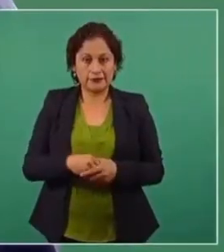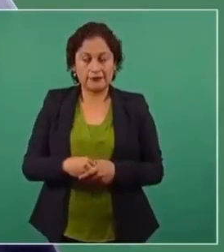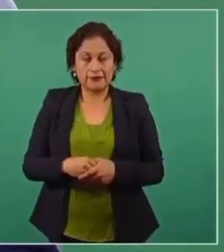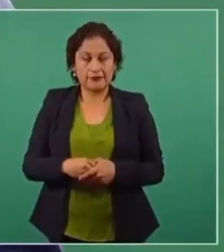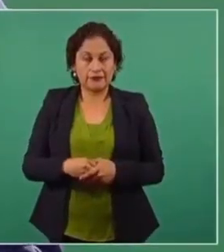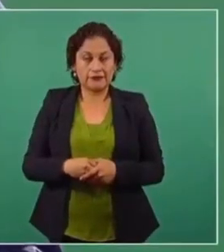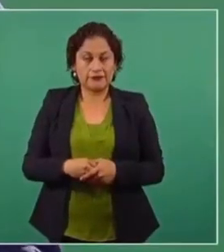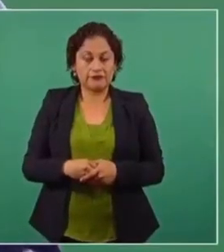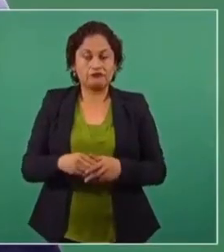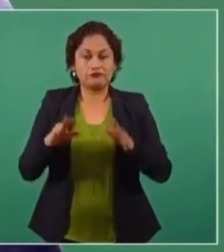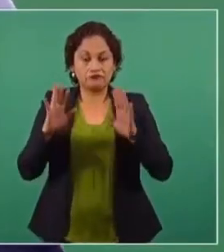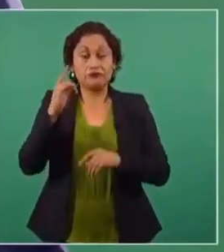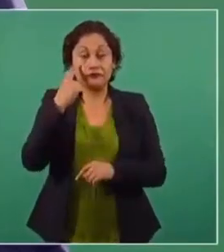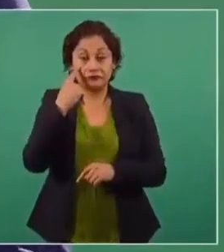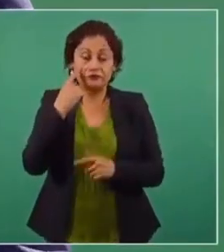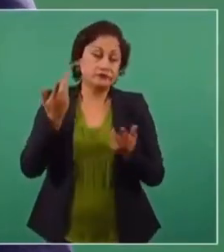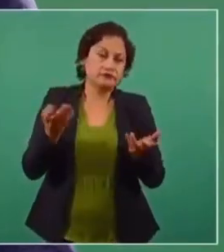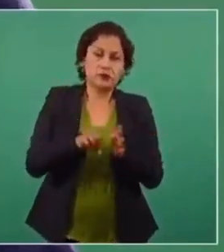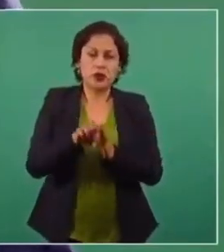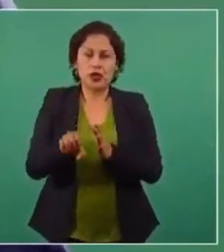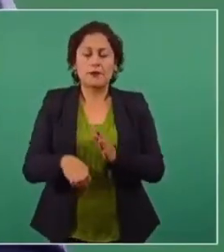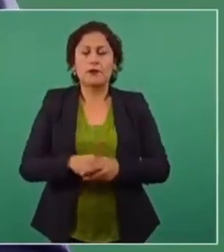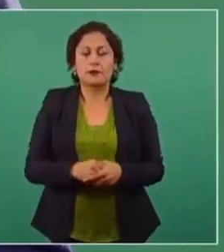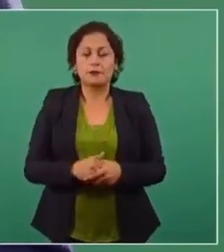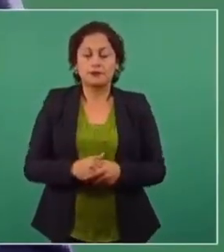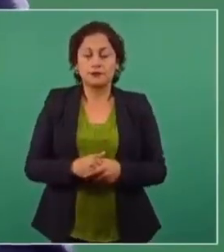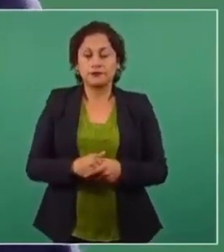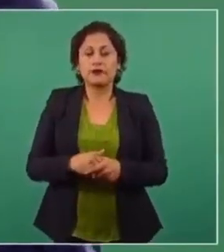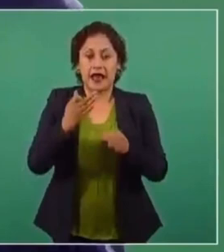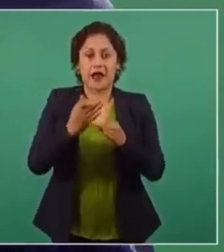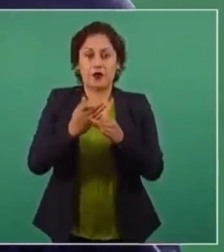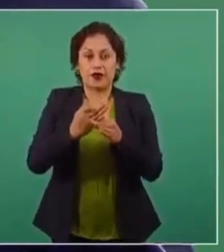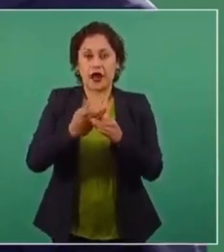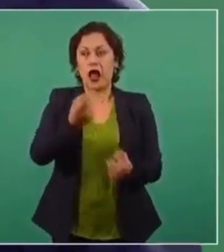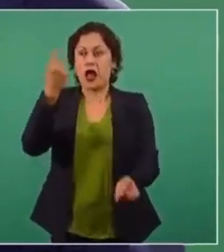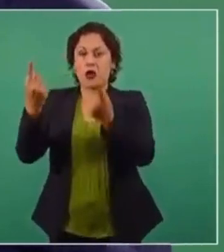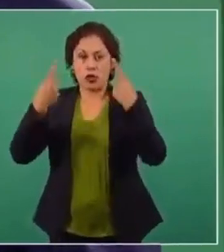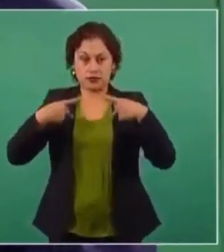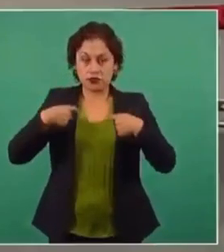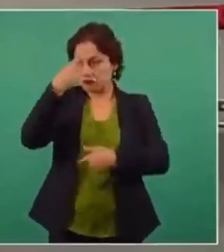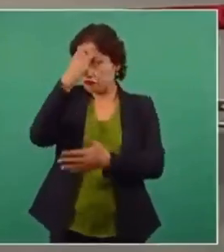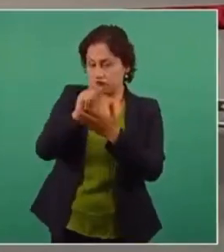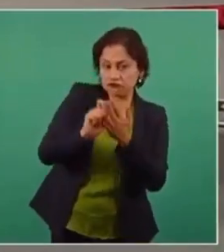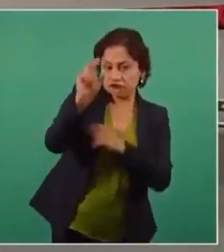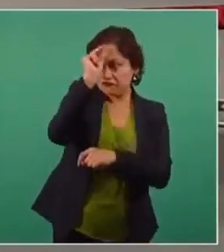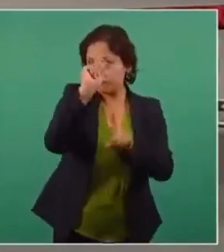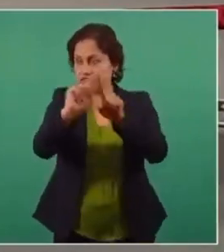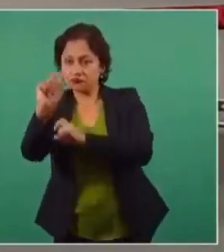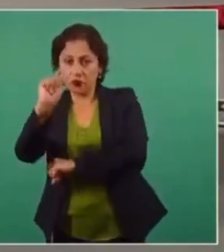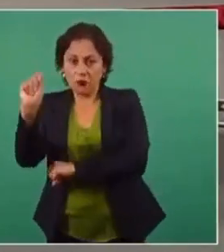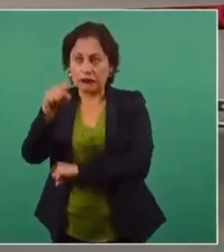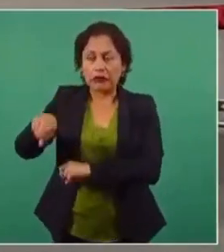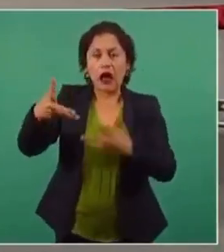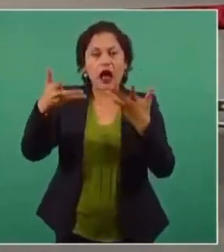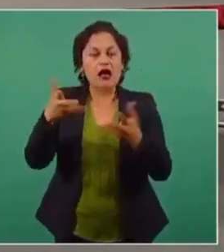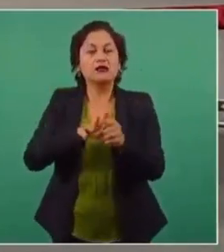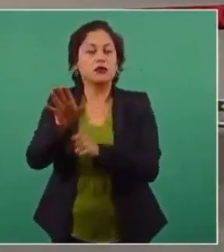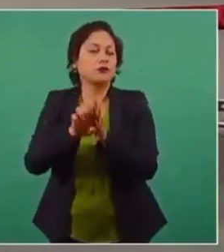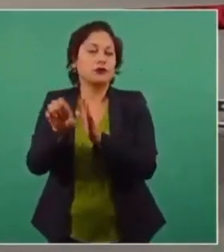Es válido, por ejemplo, lo que están haciendo personalidades, intelectuales, sacando